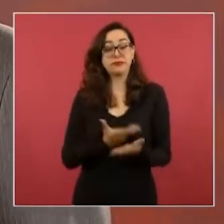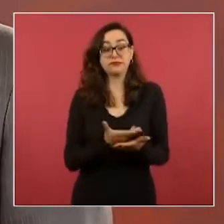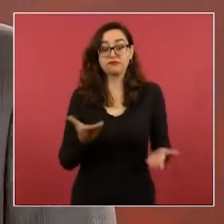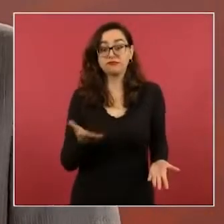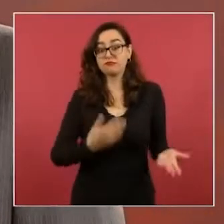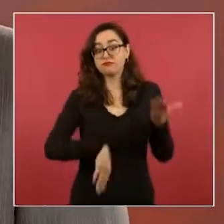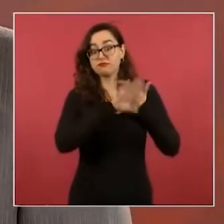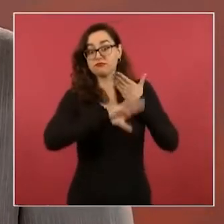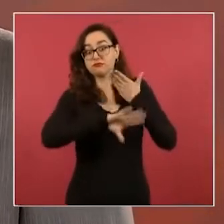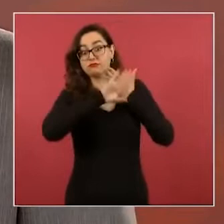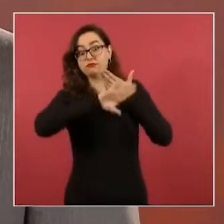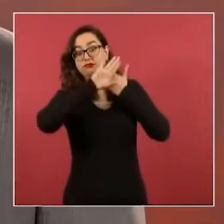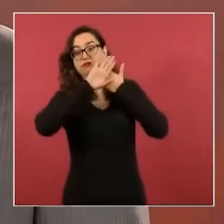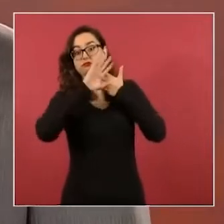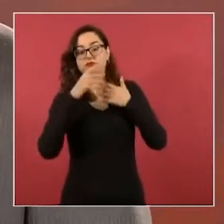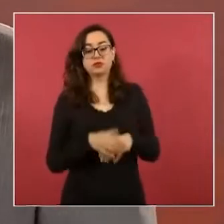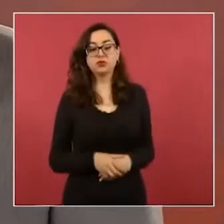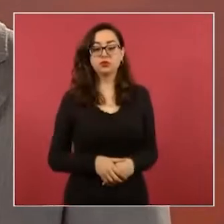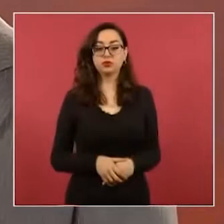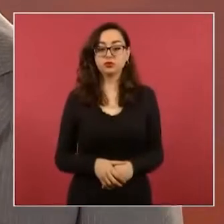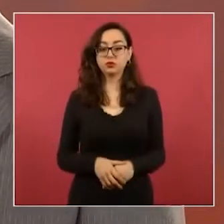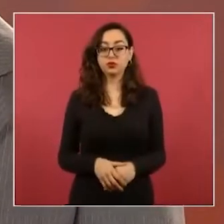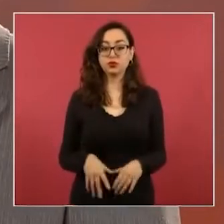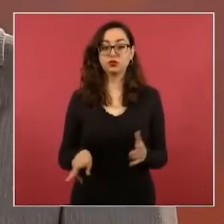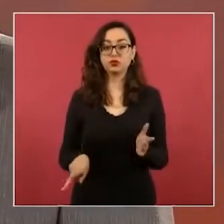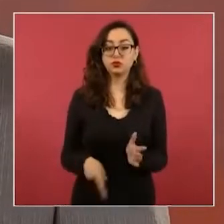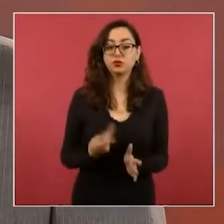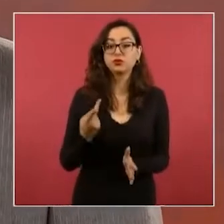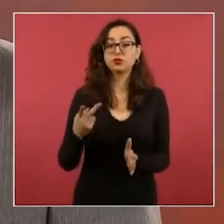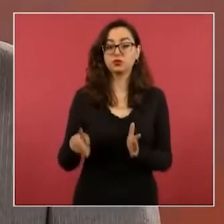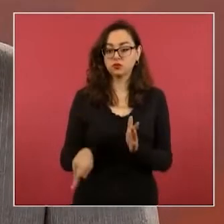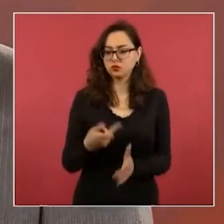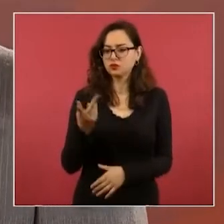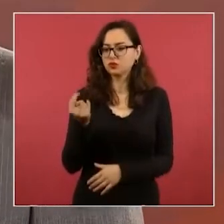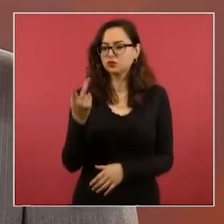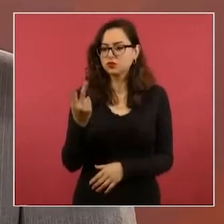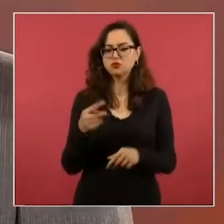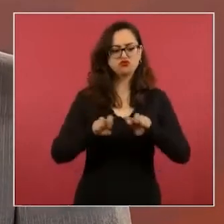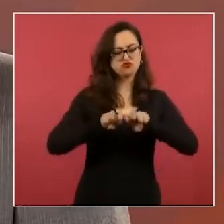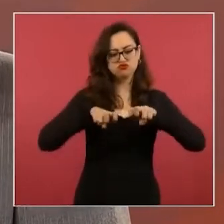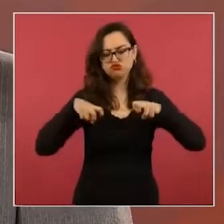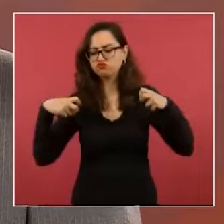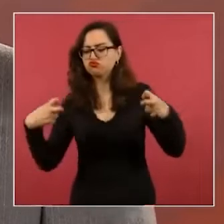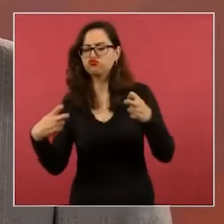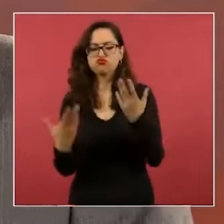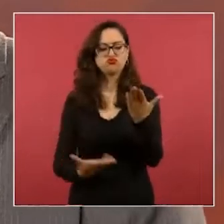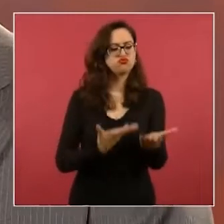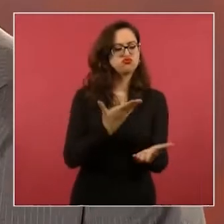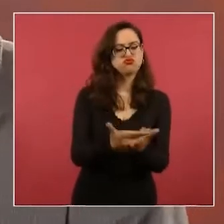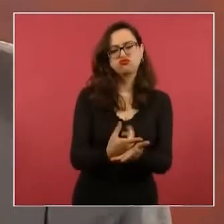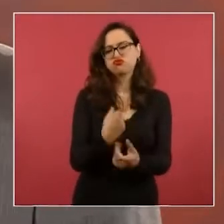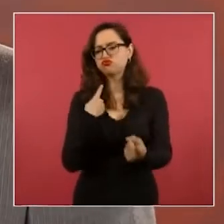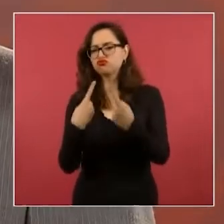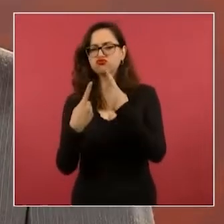programas de análisis en la televisión. Con los expertos